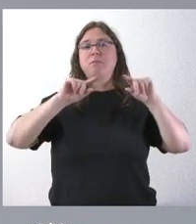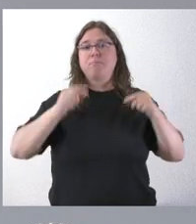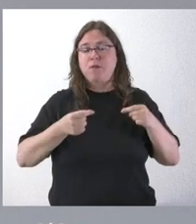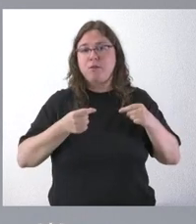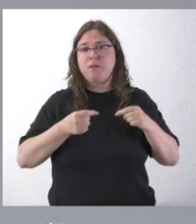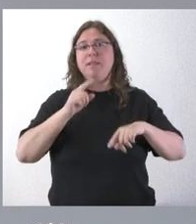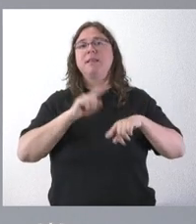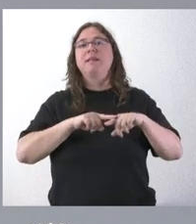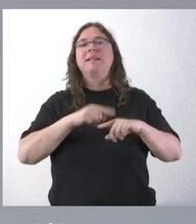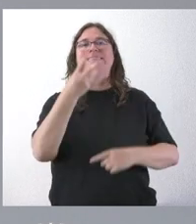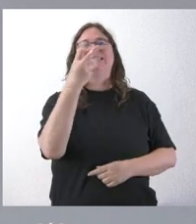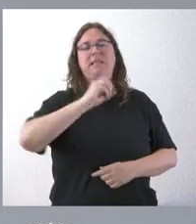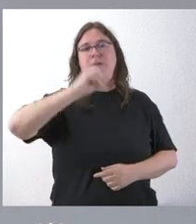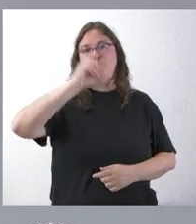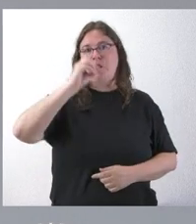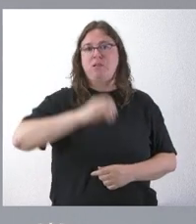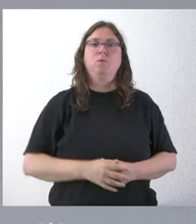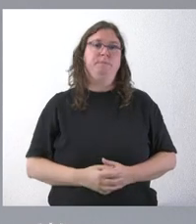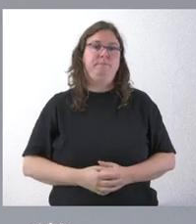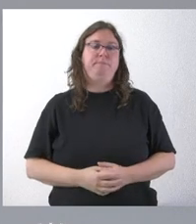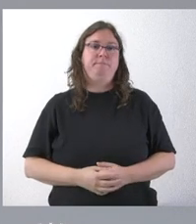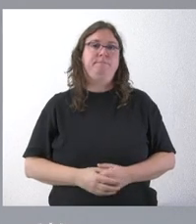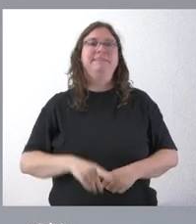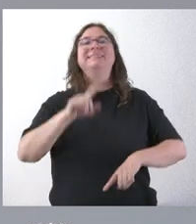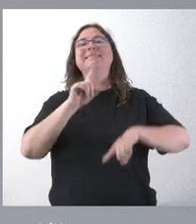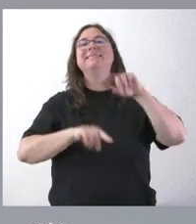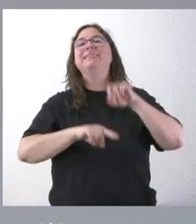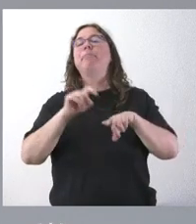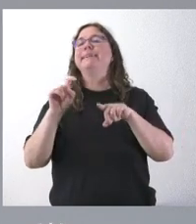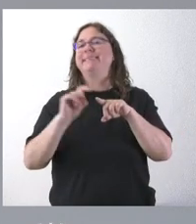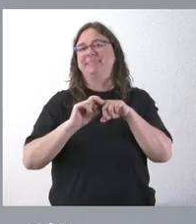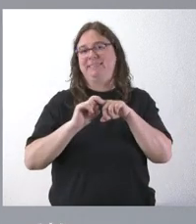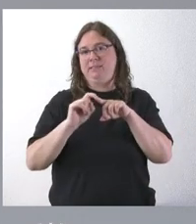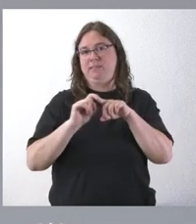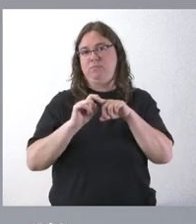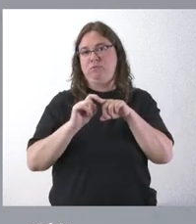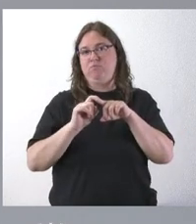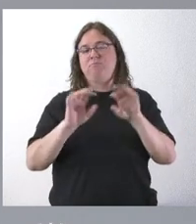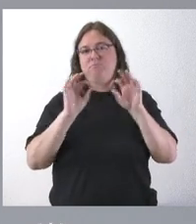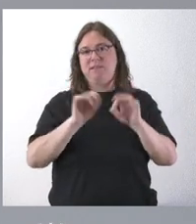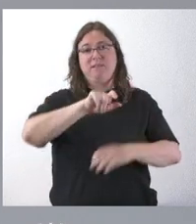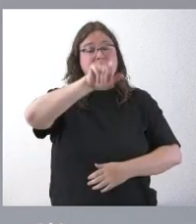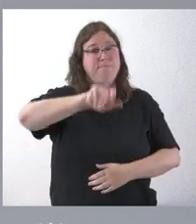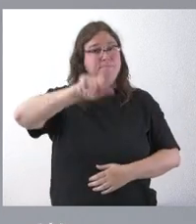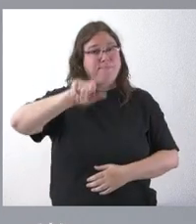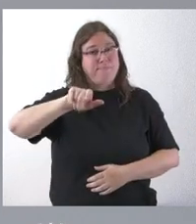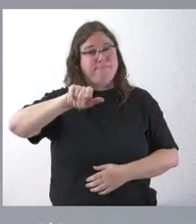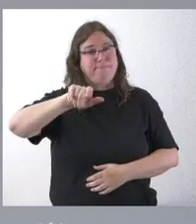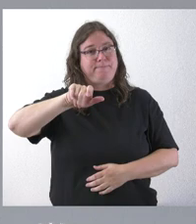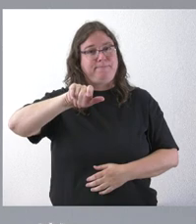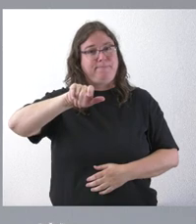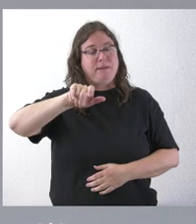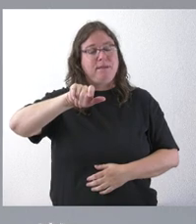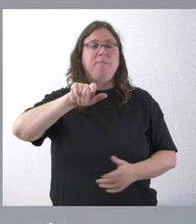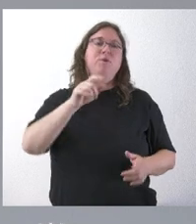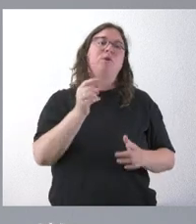de la población es del 30%. O sea, según el tipo de corporación local, así la población tiene una